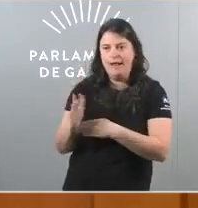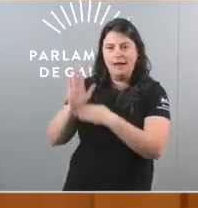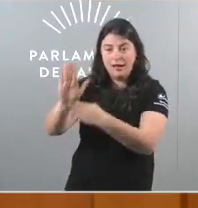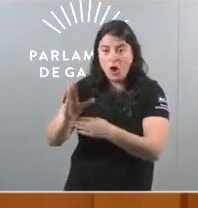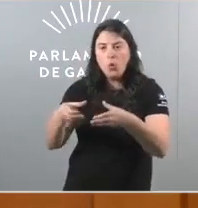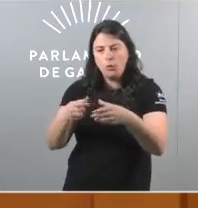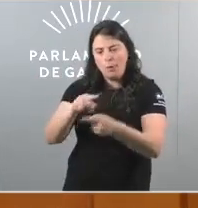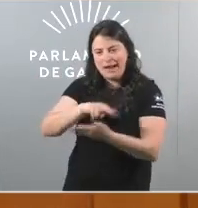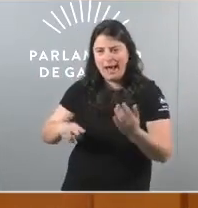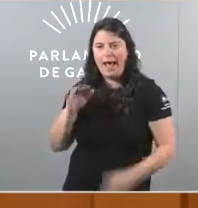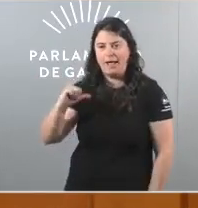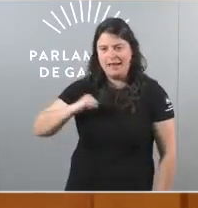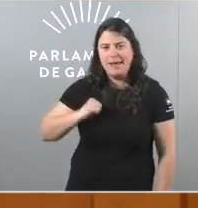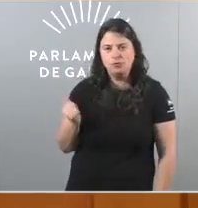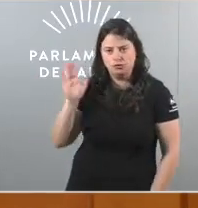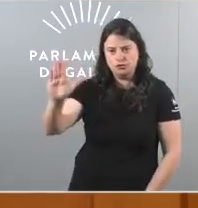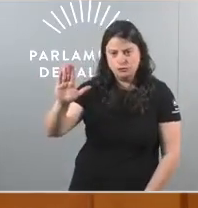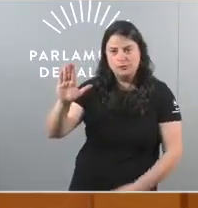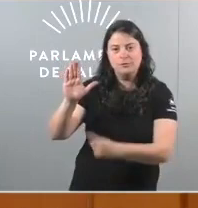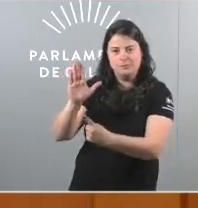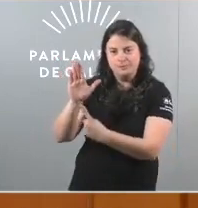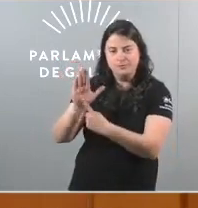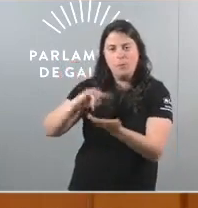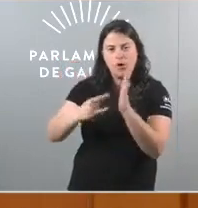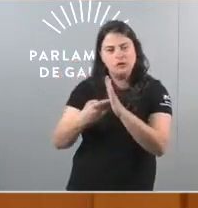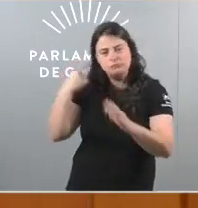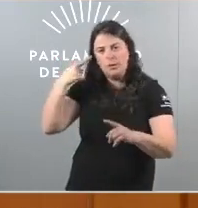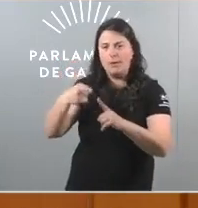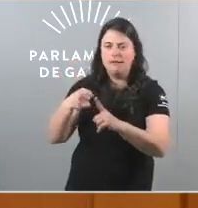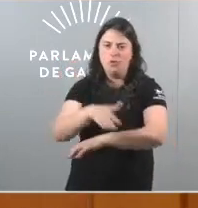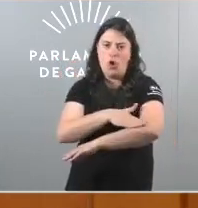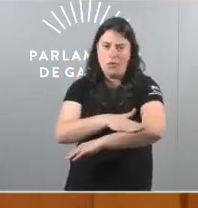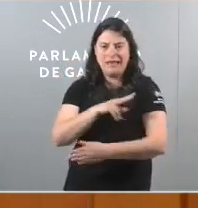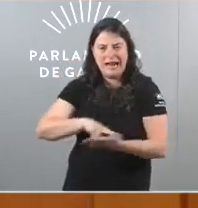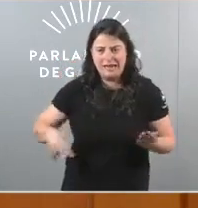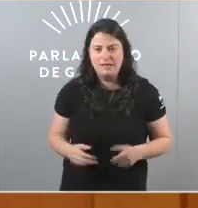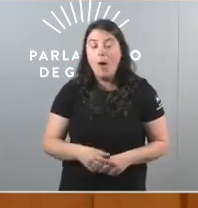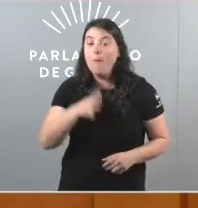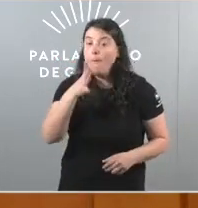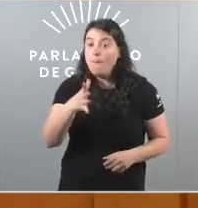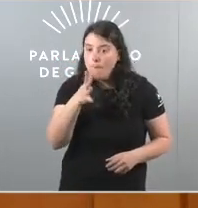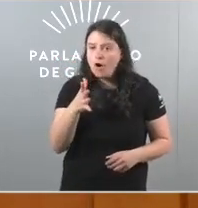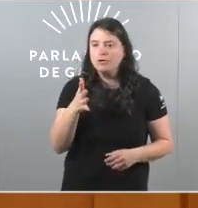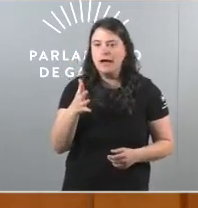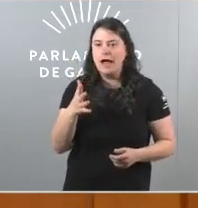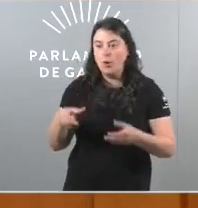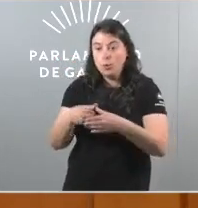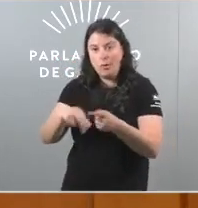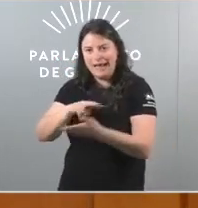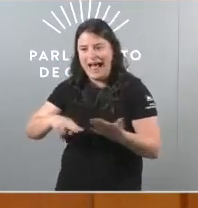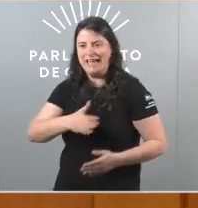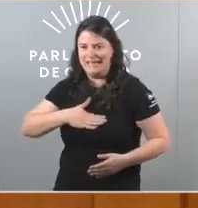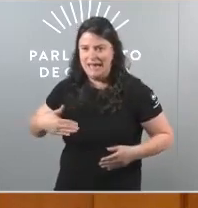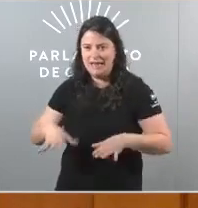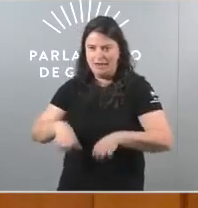ese proxecto un proxecto para gobernar Galiza porque si o BNG quere gobernar Galiza e